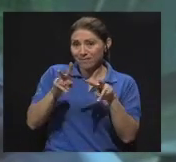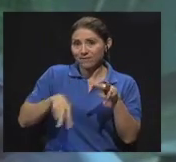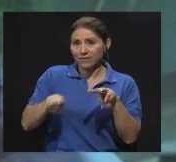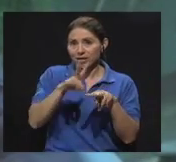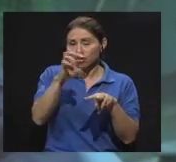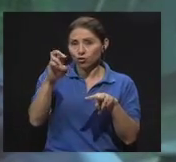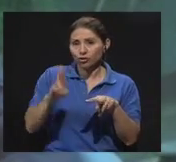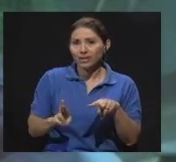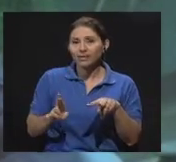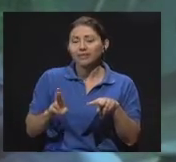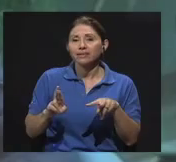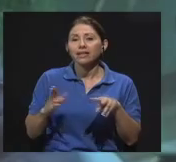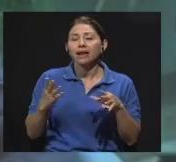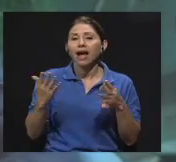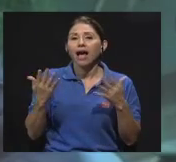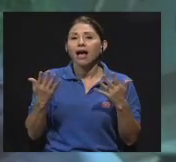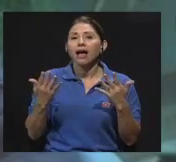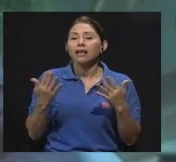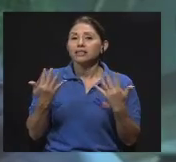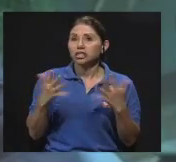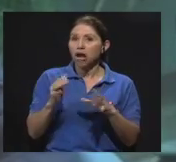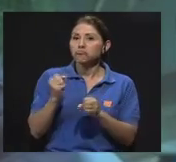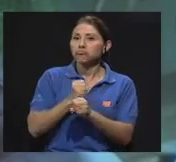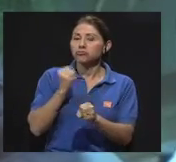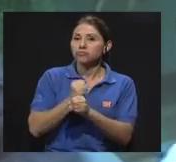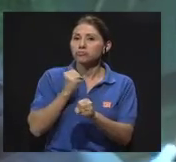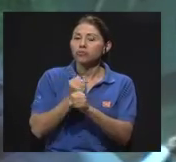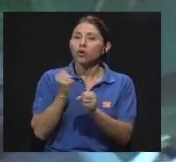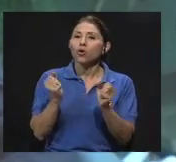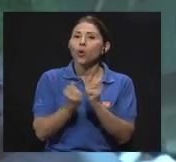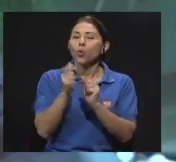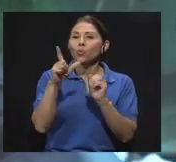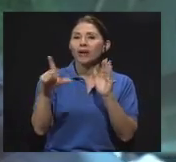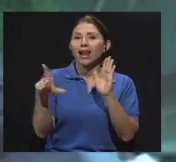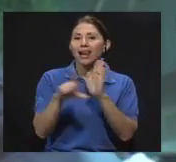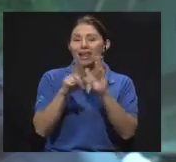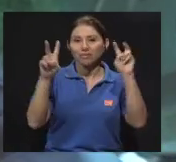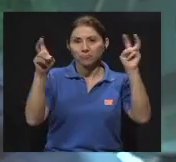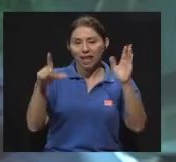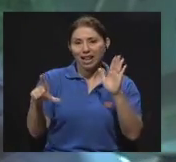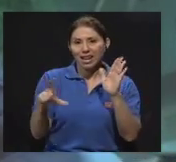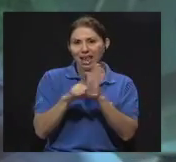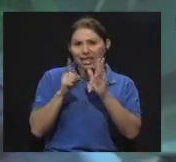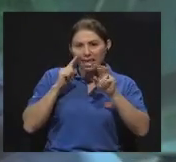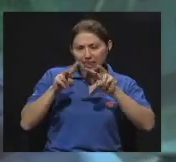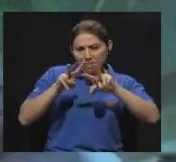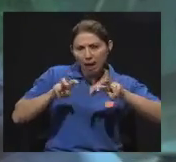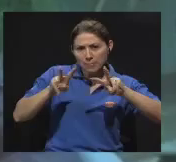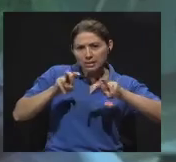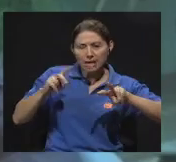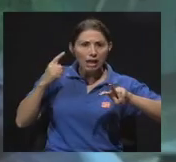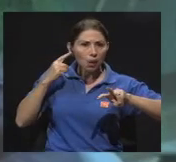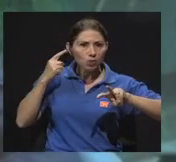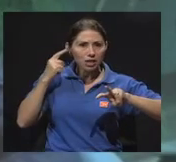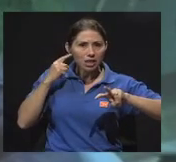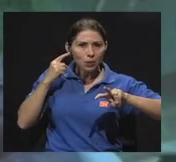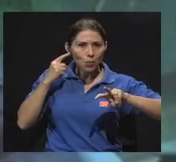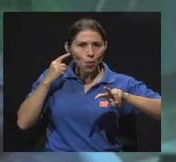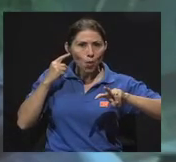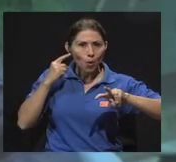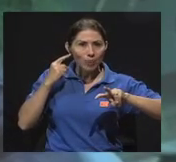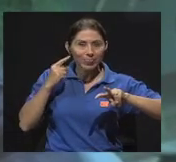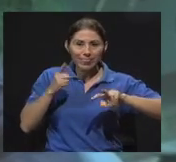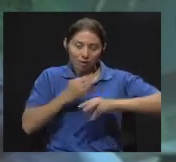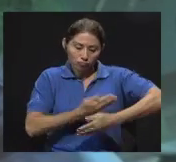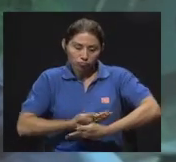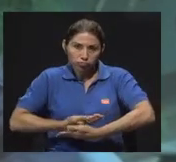Rica está funcionando la ley del tamizaje auditivo neonatal. Un neonato